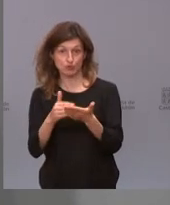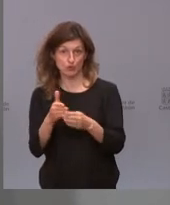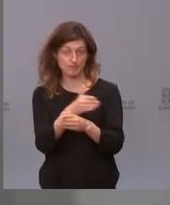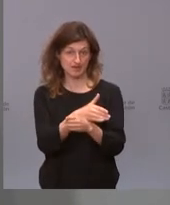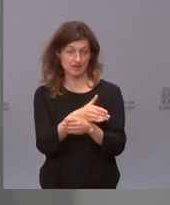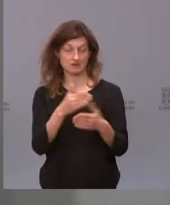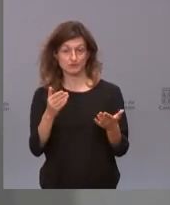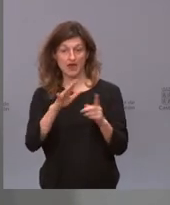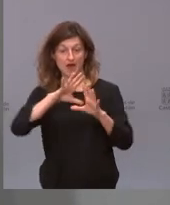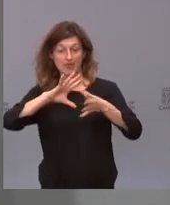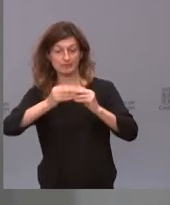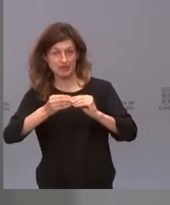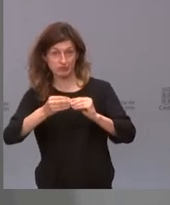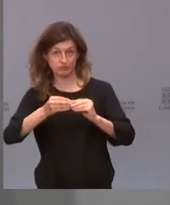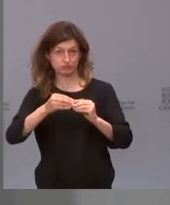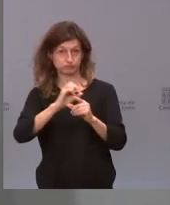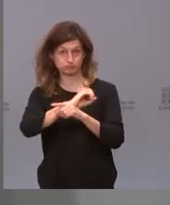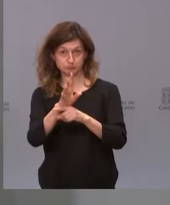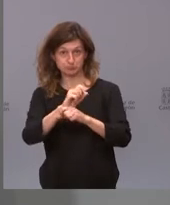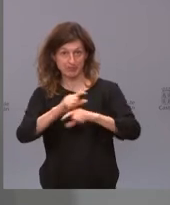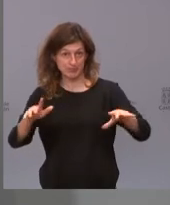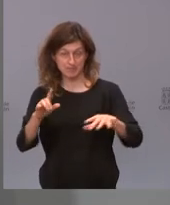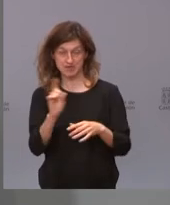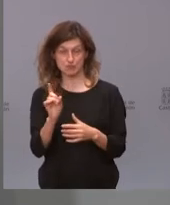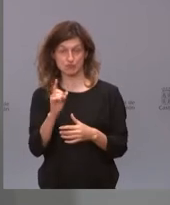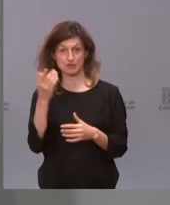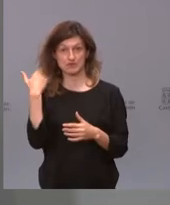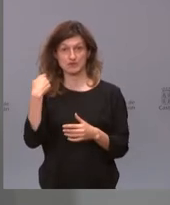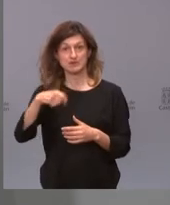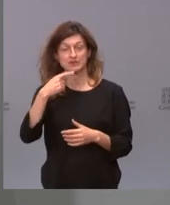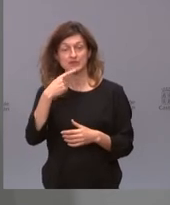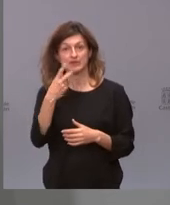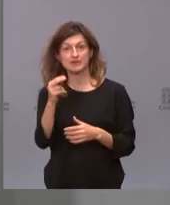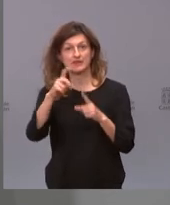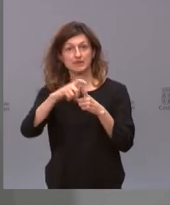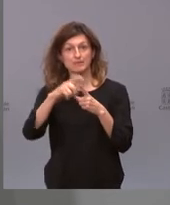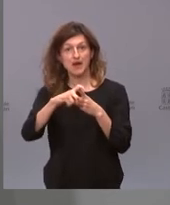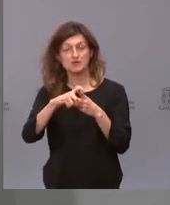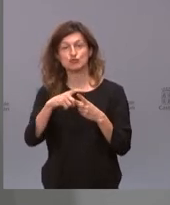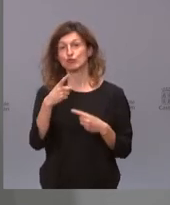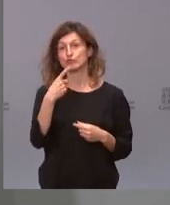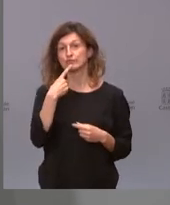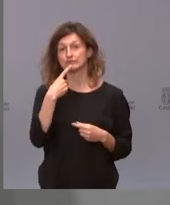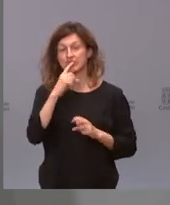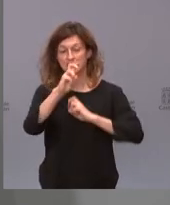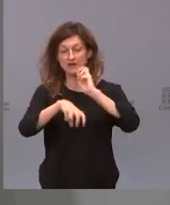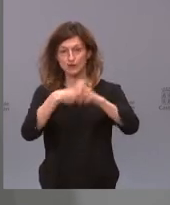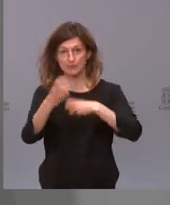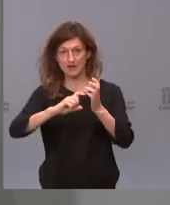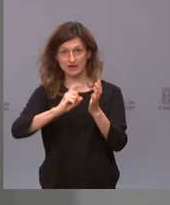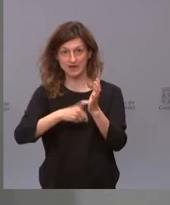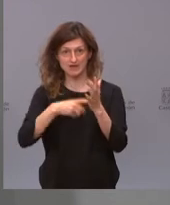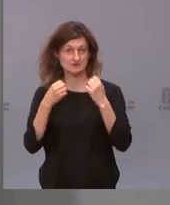pandemias. El 20 de mayo el presidente del gobierno anunció que se iba a renovar esa